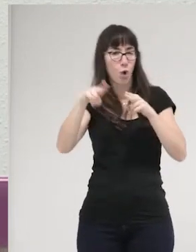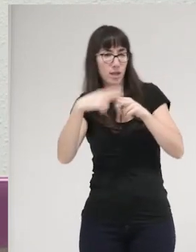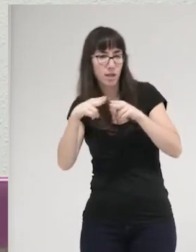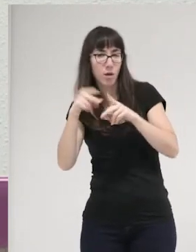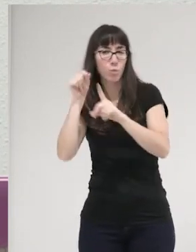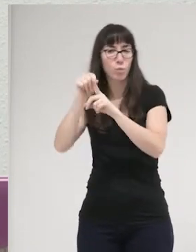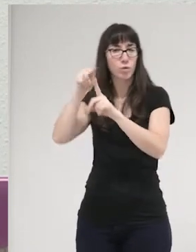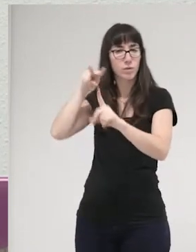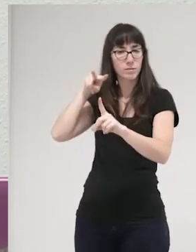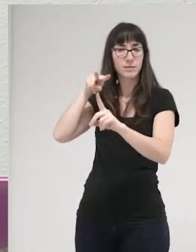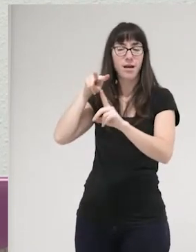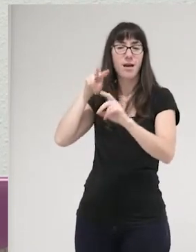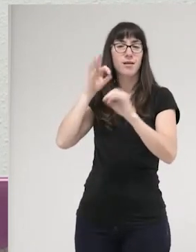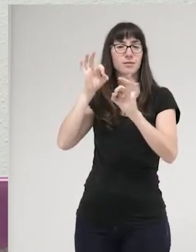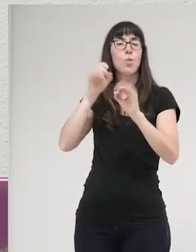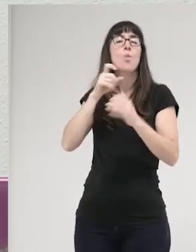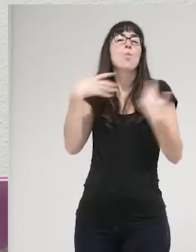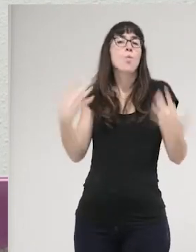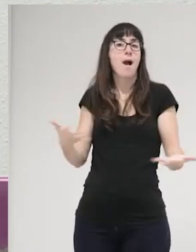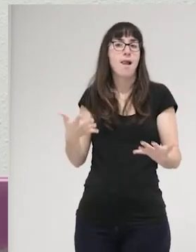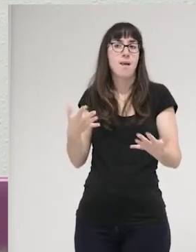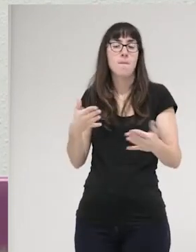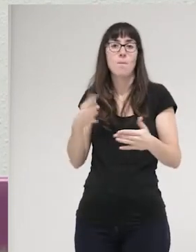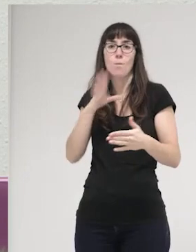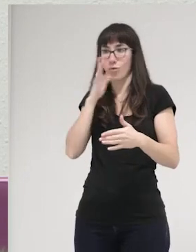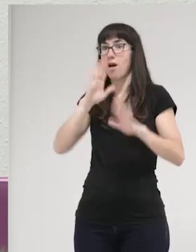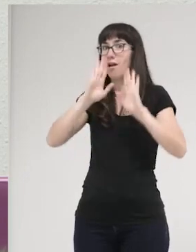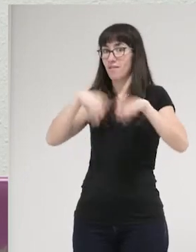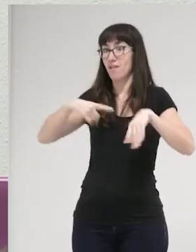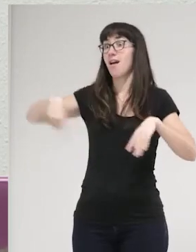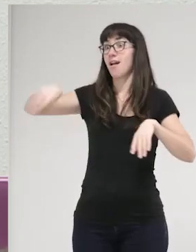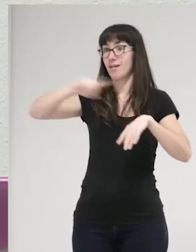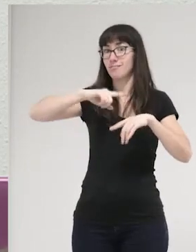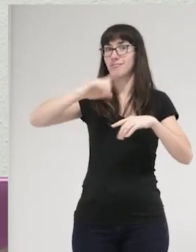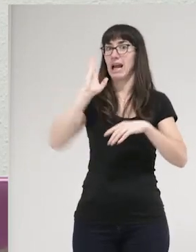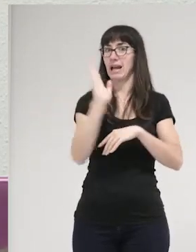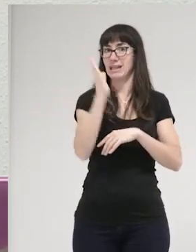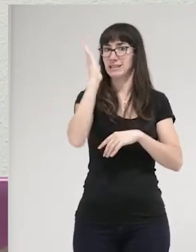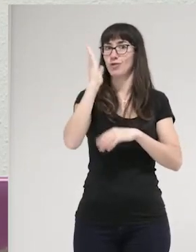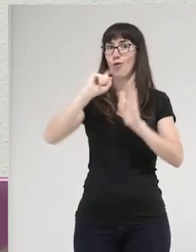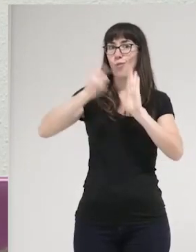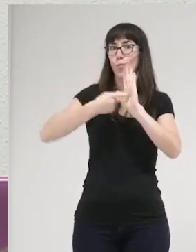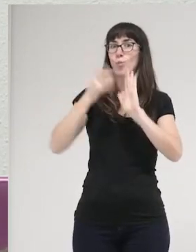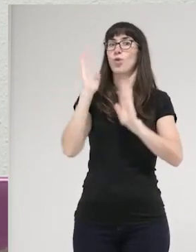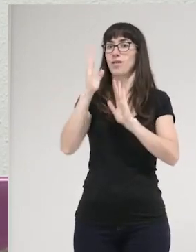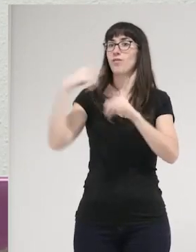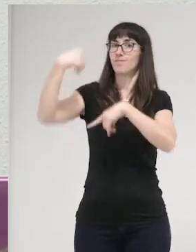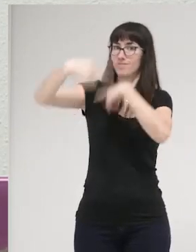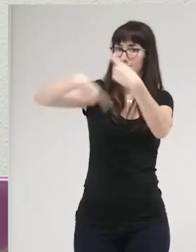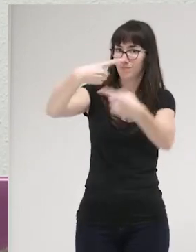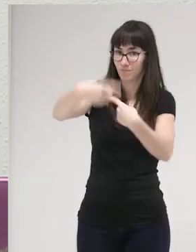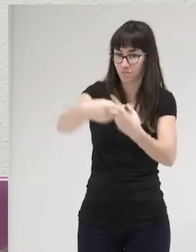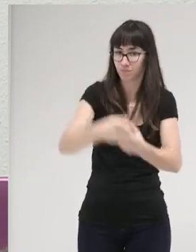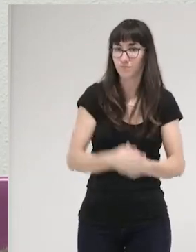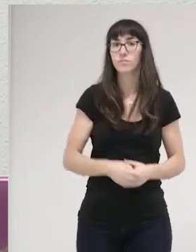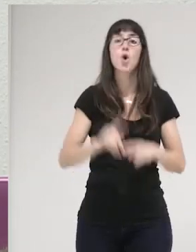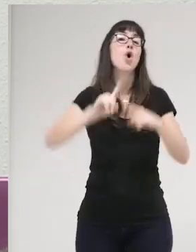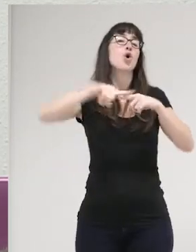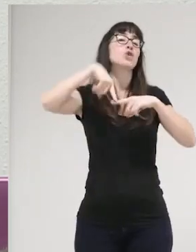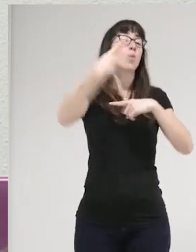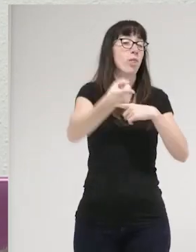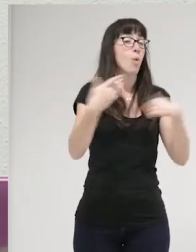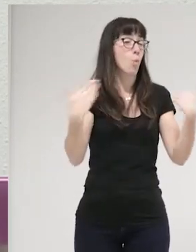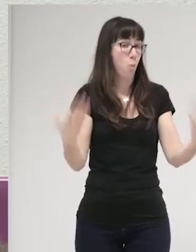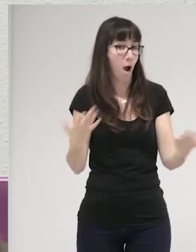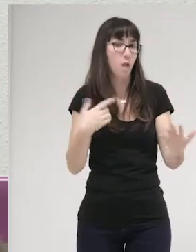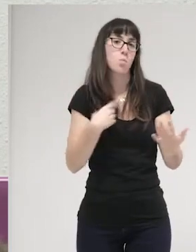llevándonos a reproducir también el castigo y las lógicas punitivas qué consecuencias a mi entender tienen todo eso que seguro que